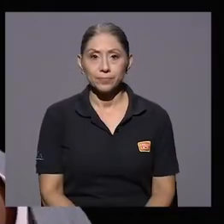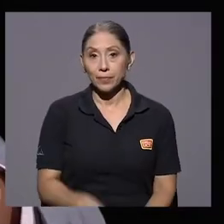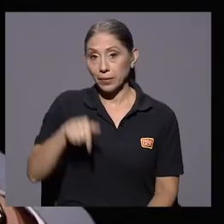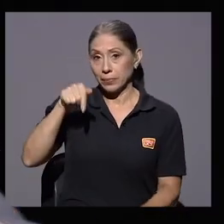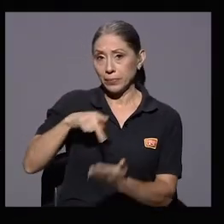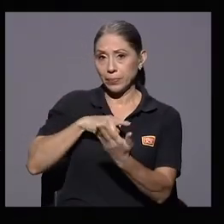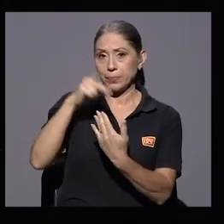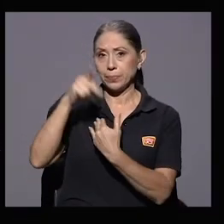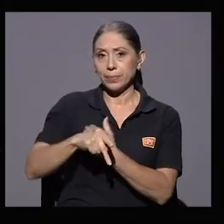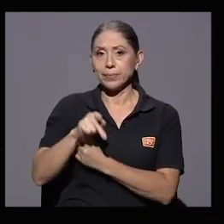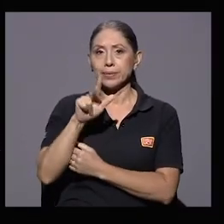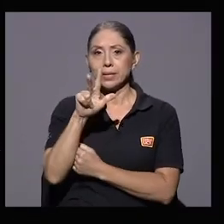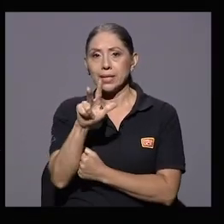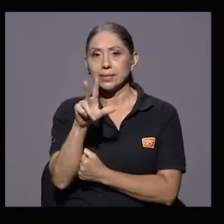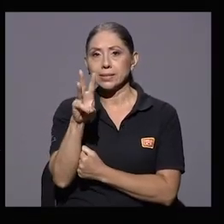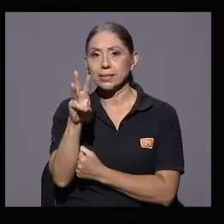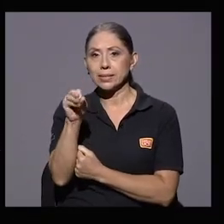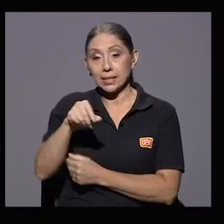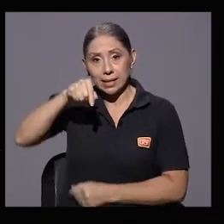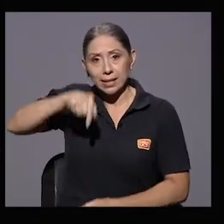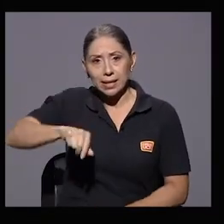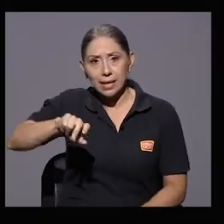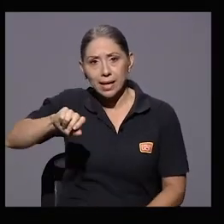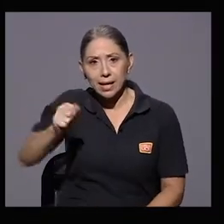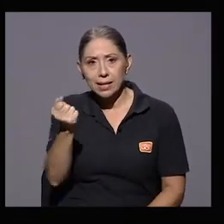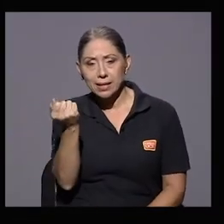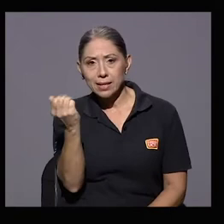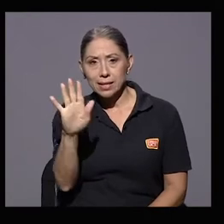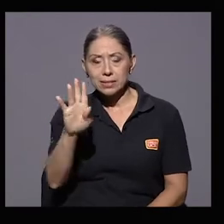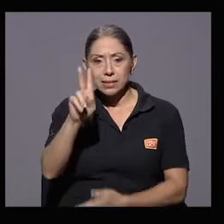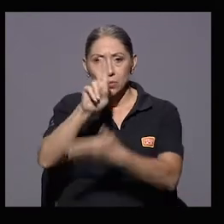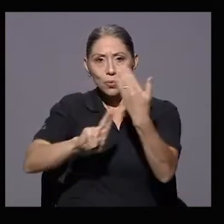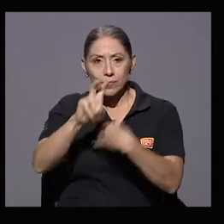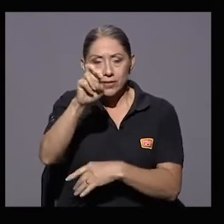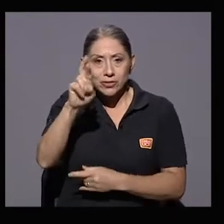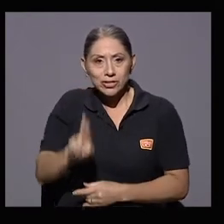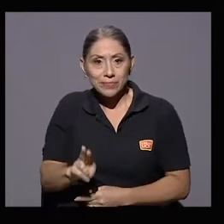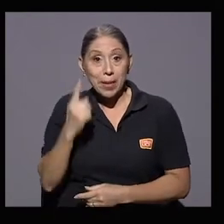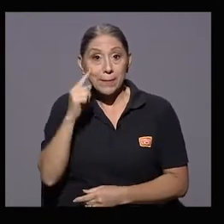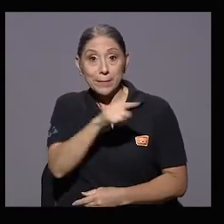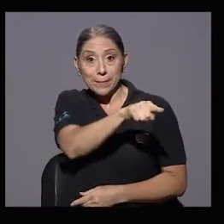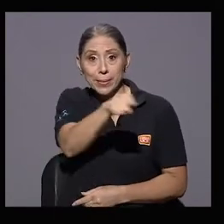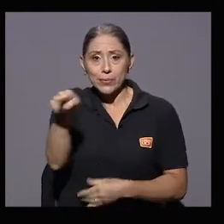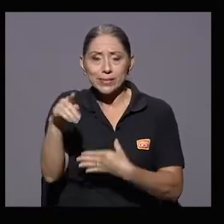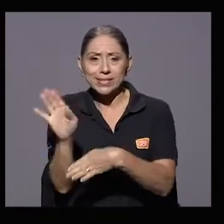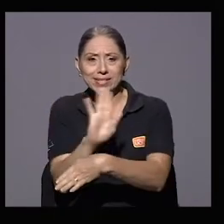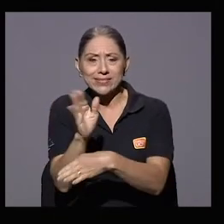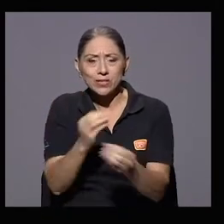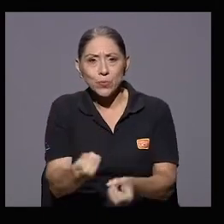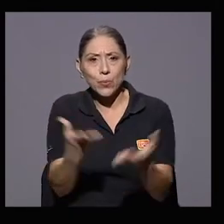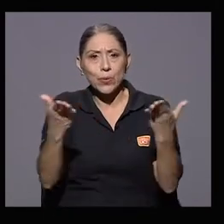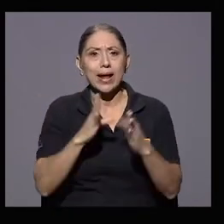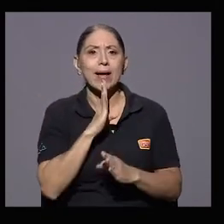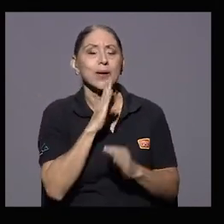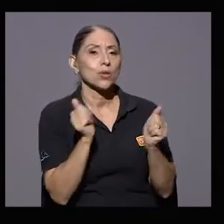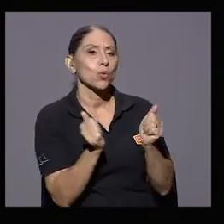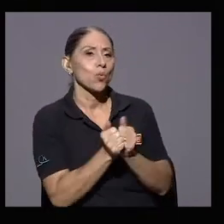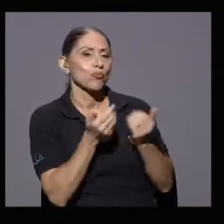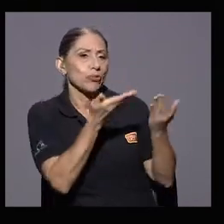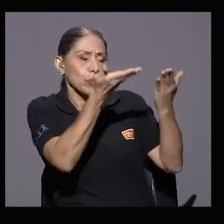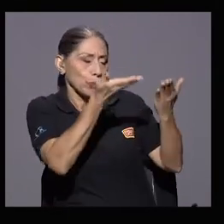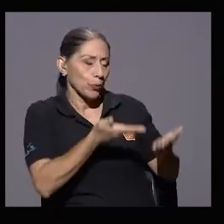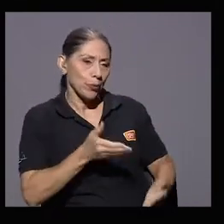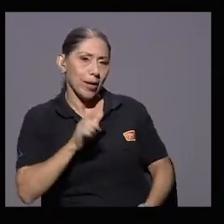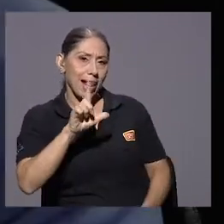Estamos en 360. Acá en el Canal 15, Universidad de Costa Rica. Para ustedes hacemos televisión pública y estamos conversando con don Lenin